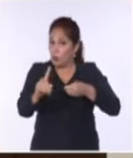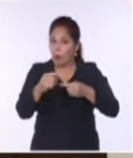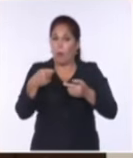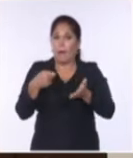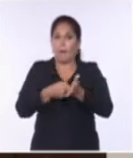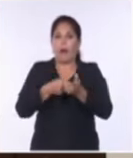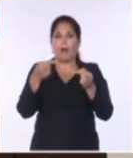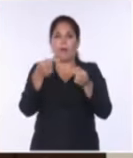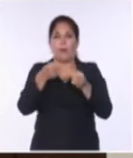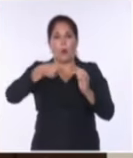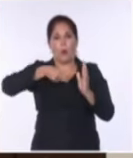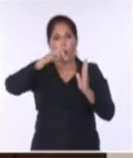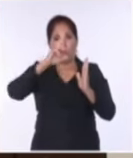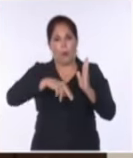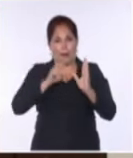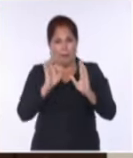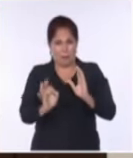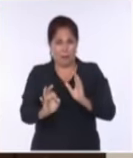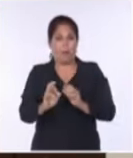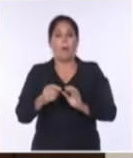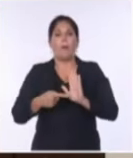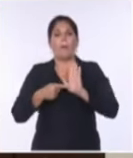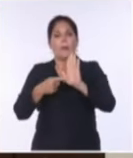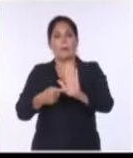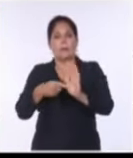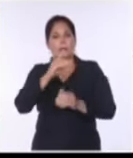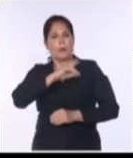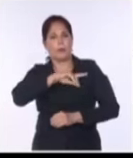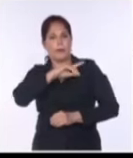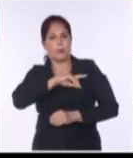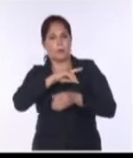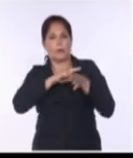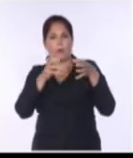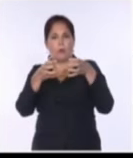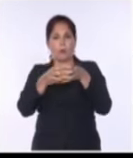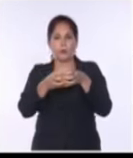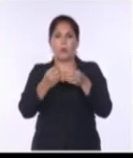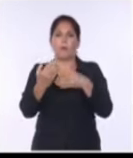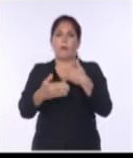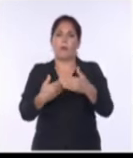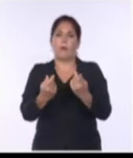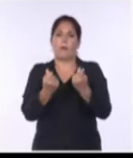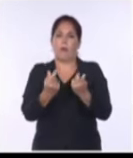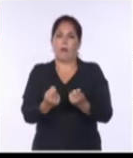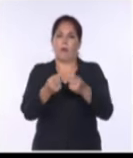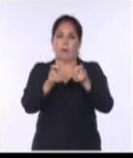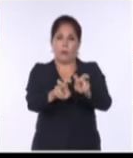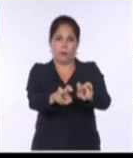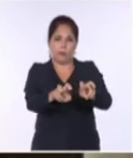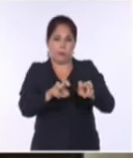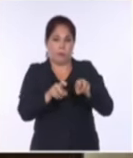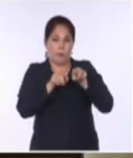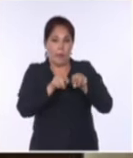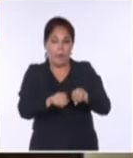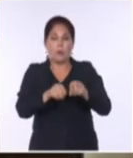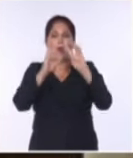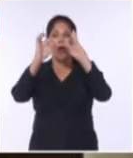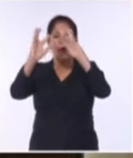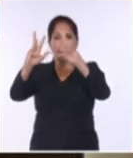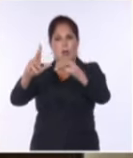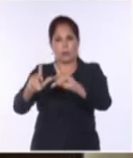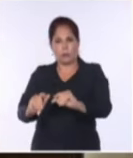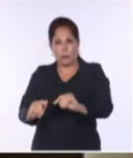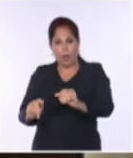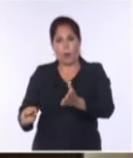de Cuba, Juana Lilia Delgado, presentó a los diputados de la Comisión de Asuntos Económicos del Parlamento los primeros resultados de la